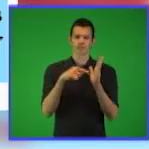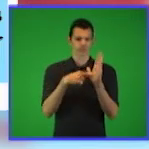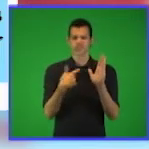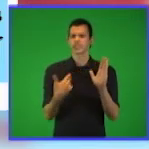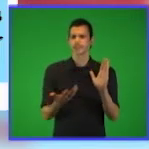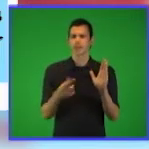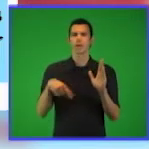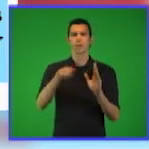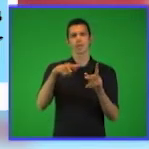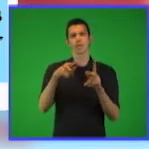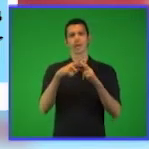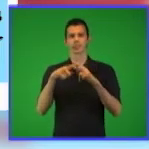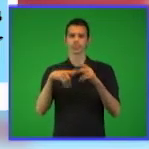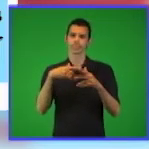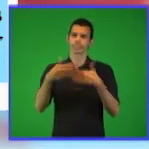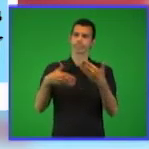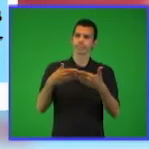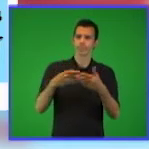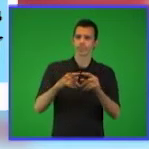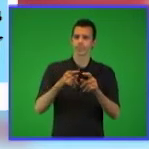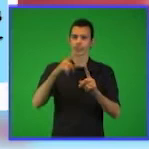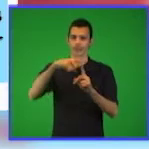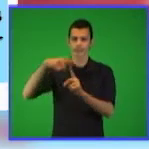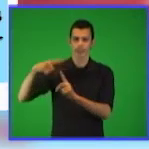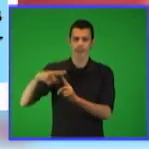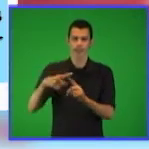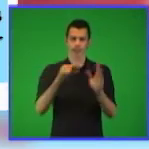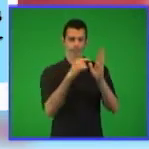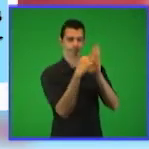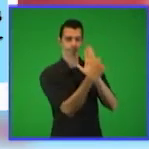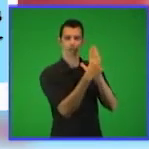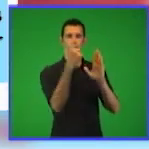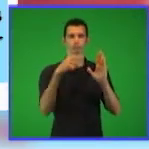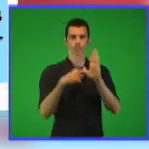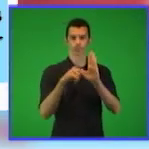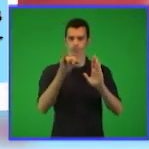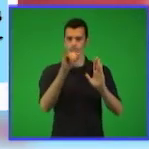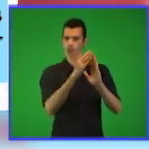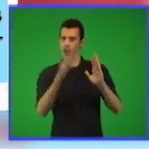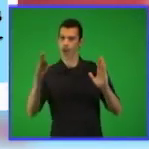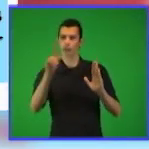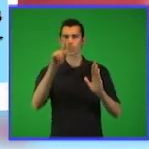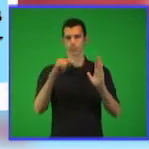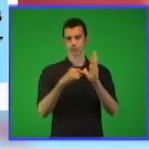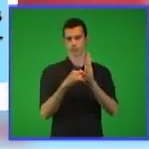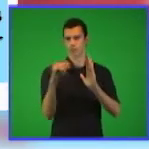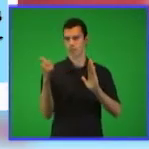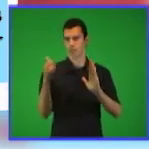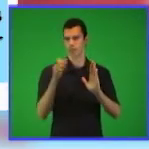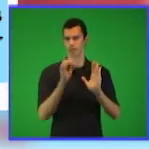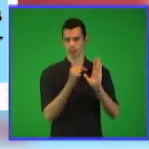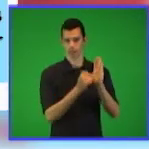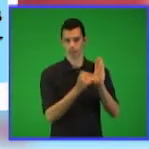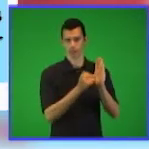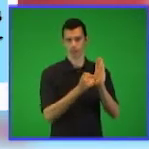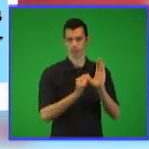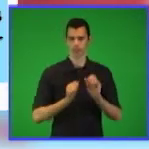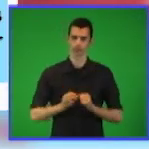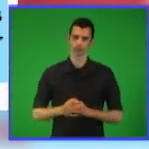relacionada con que ustedes resuelvan ejercicio de los epígrafes de 1.6 al 1.10